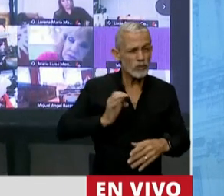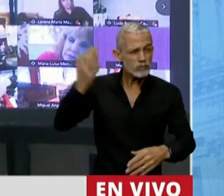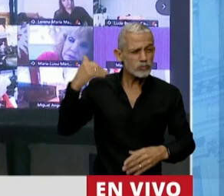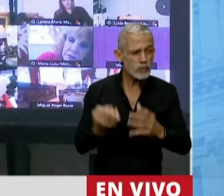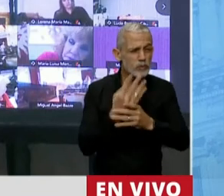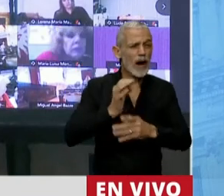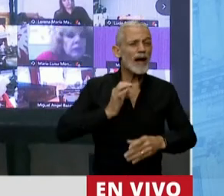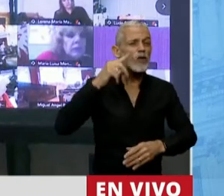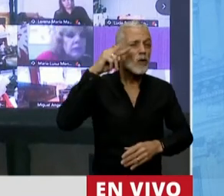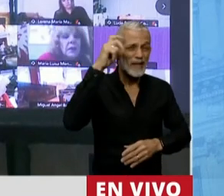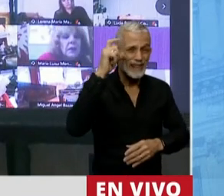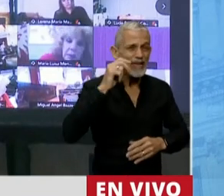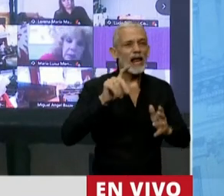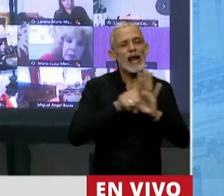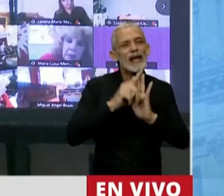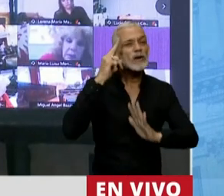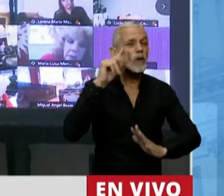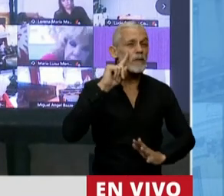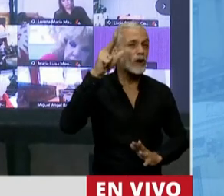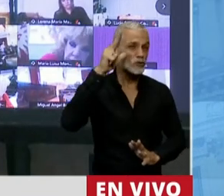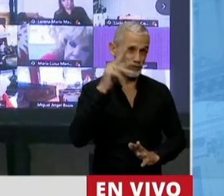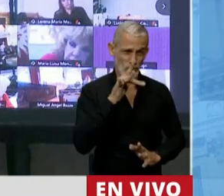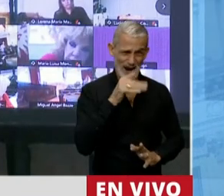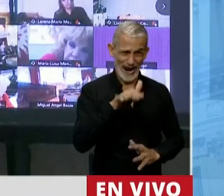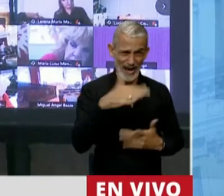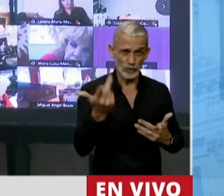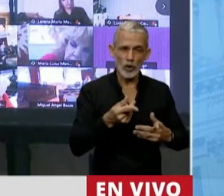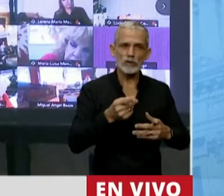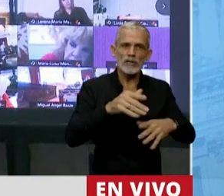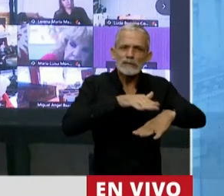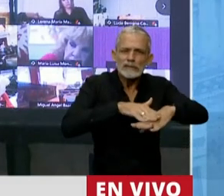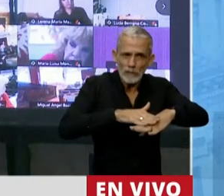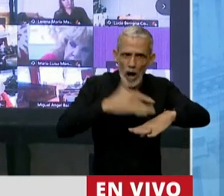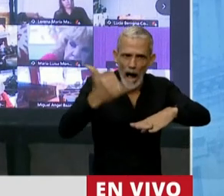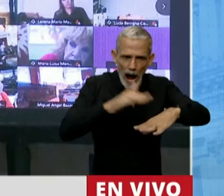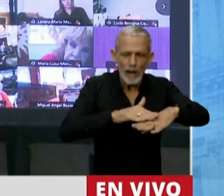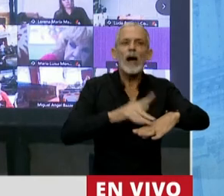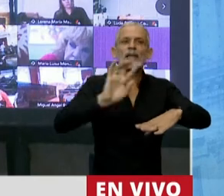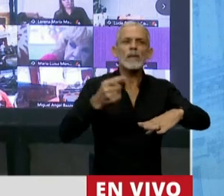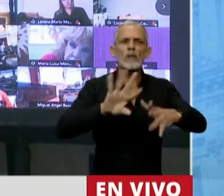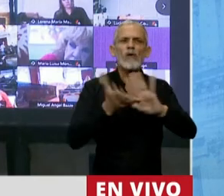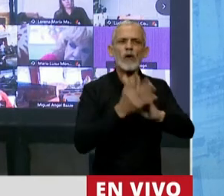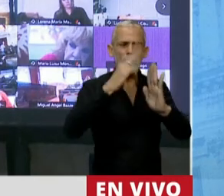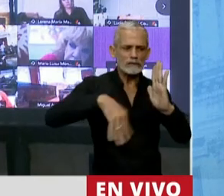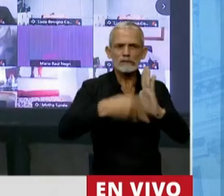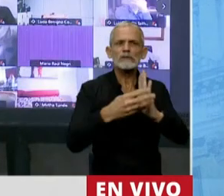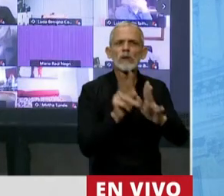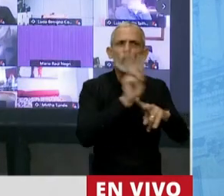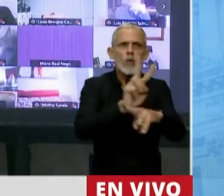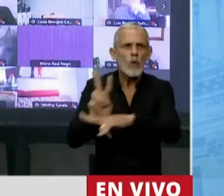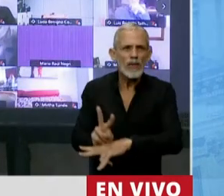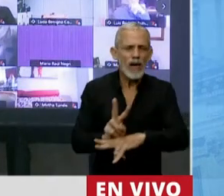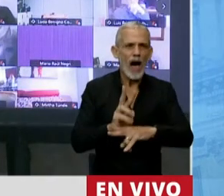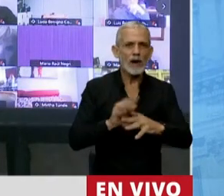2010 Presidente la ley 9.814 que además de los presupuestos mínimos estableció los criterios para la conservación,